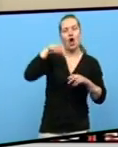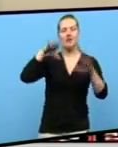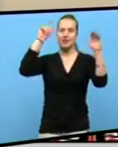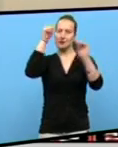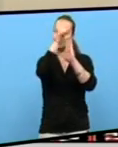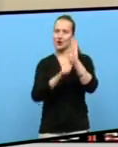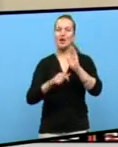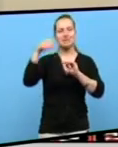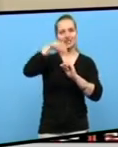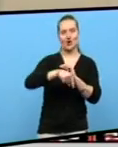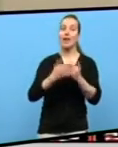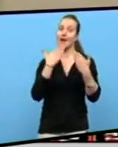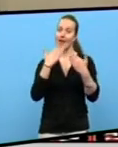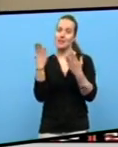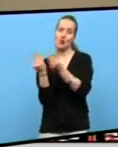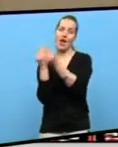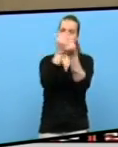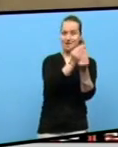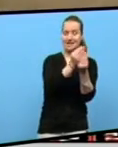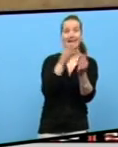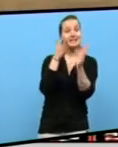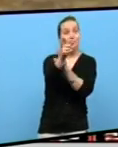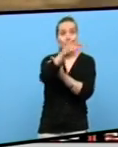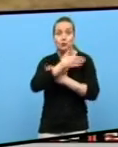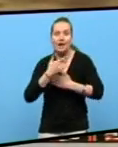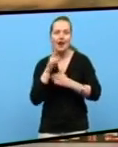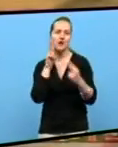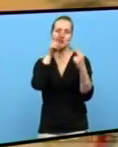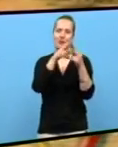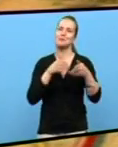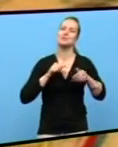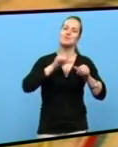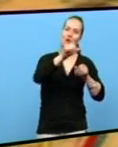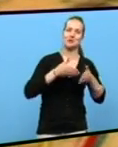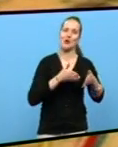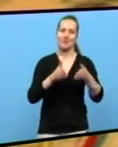Moitas gracias por estar con nos E deixo-te sempre que ti queiras no siguiente camiño